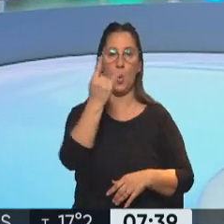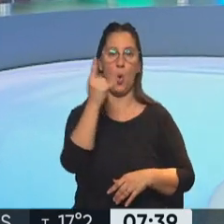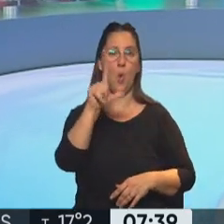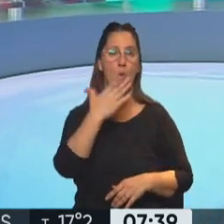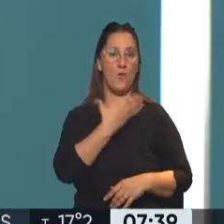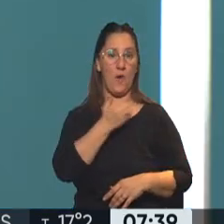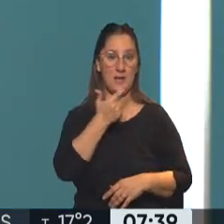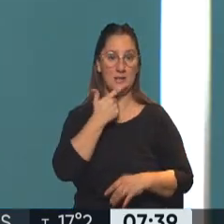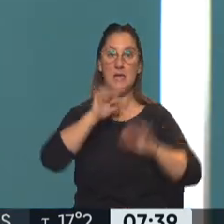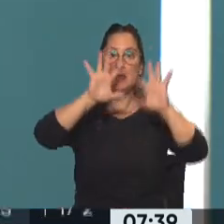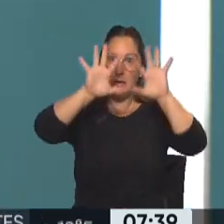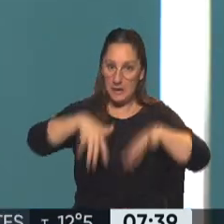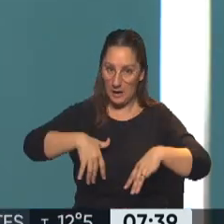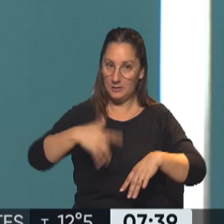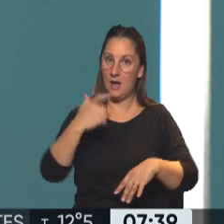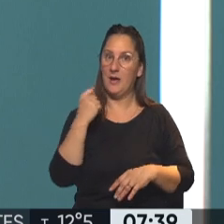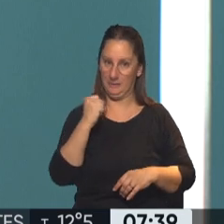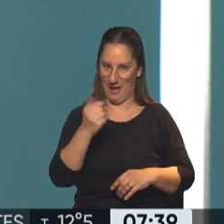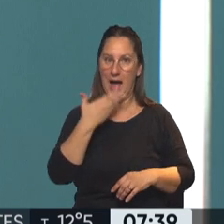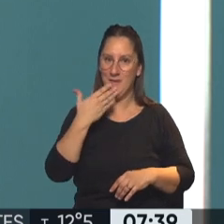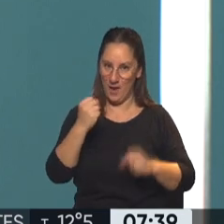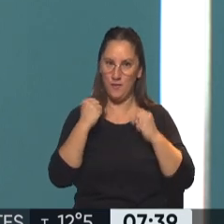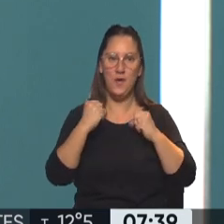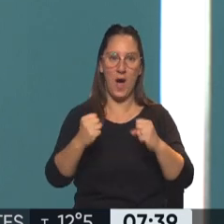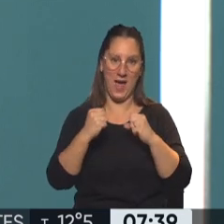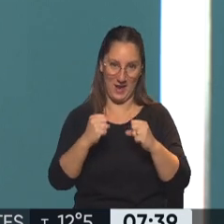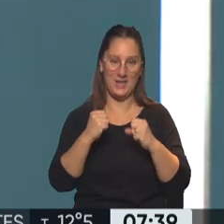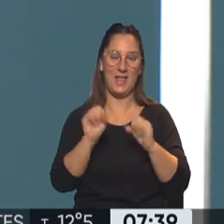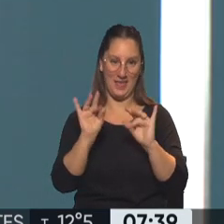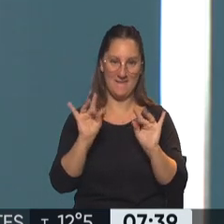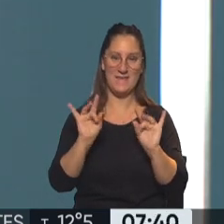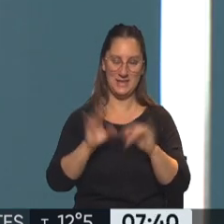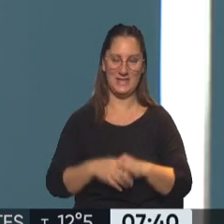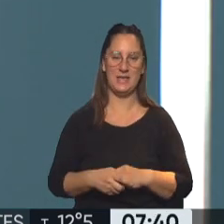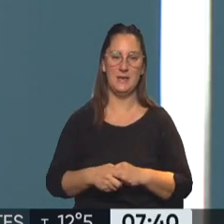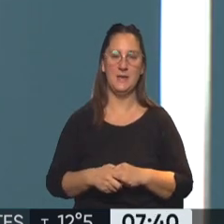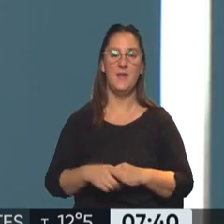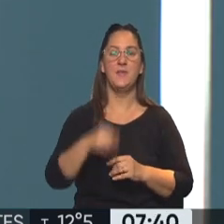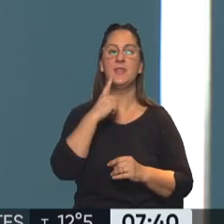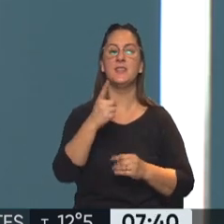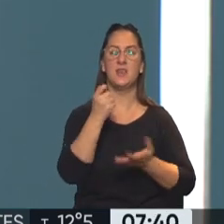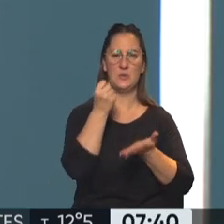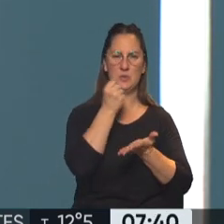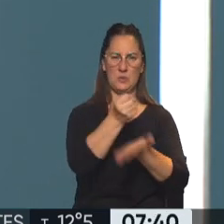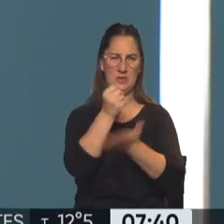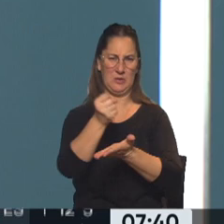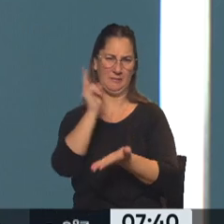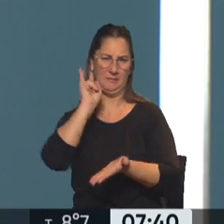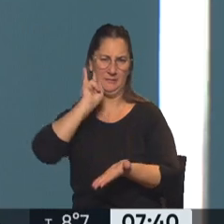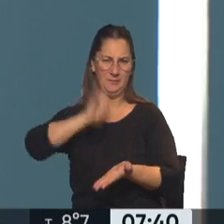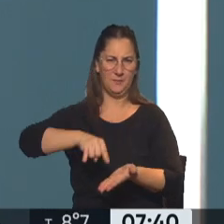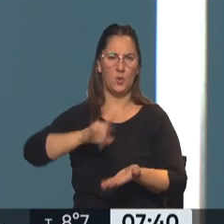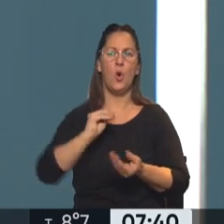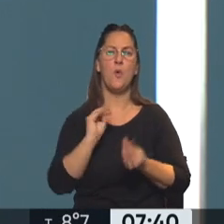llegamos a esta situación? fue durísima, porque, bueno, habla de subsidios nefastos, en referencia a cómo